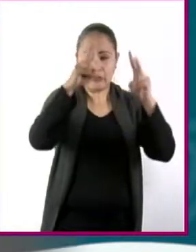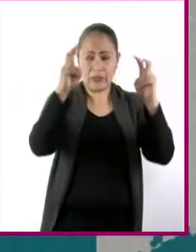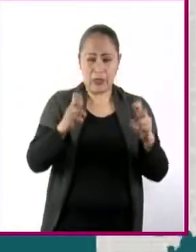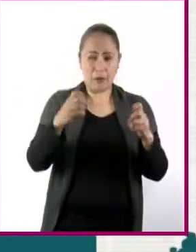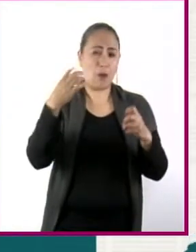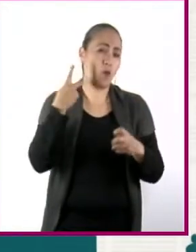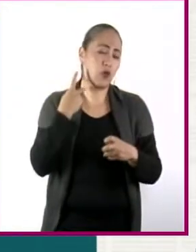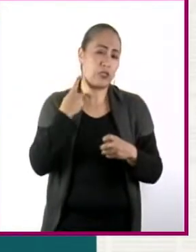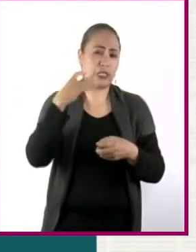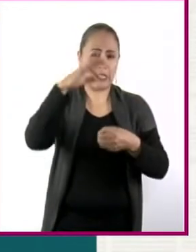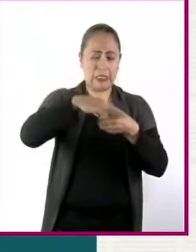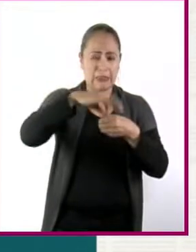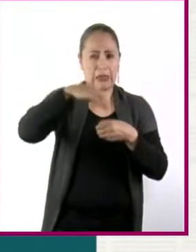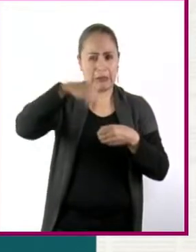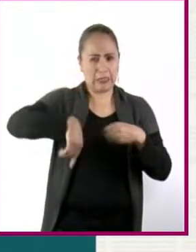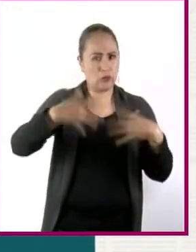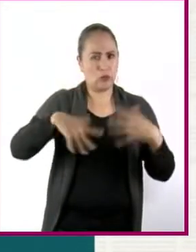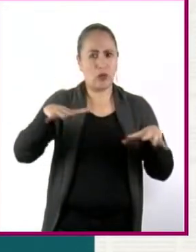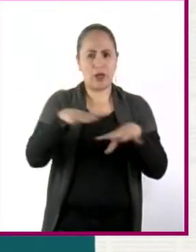sociedad.